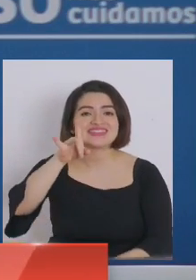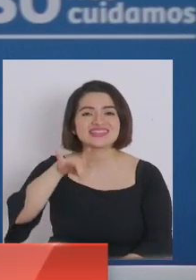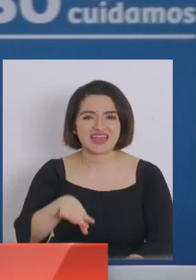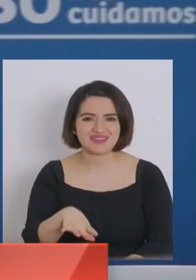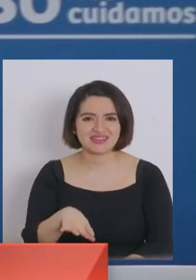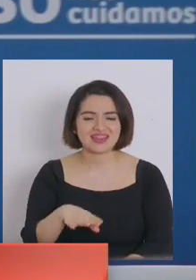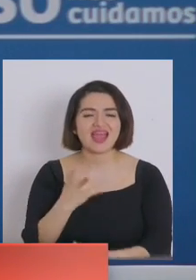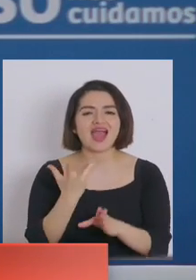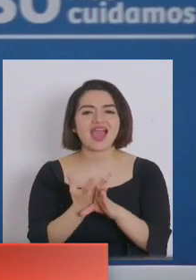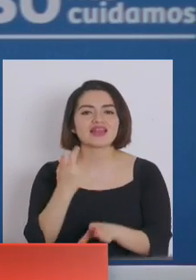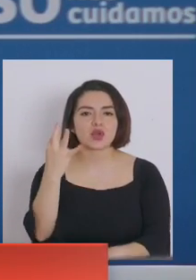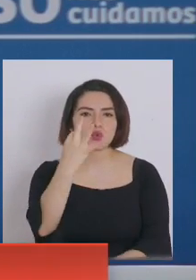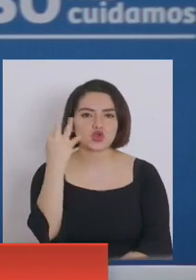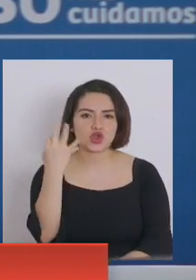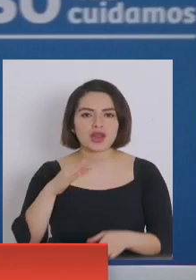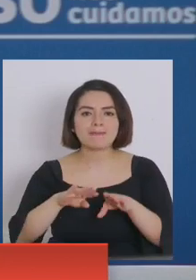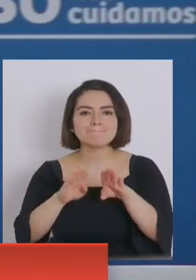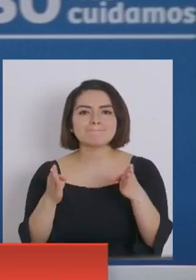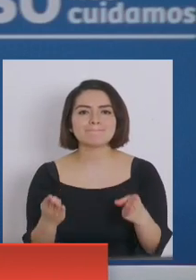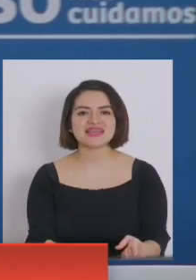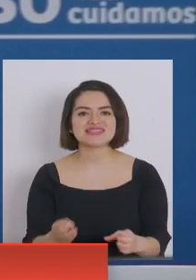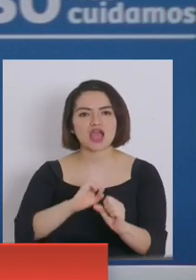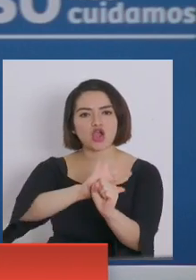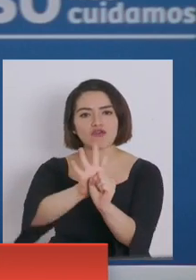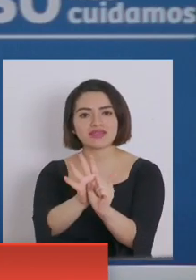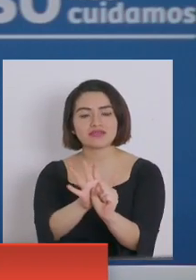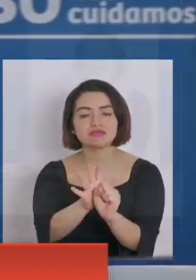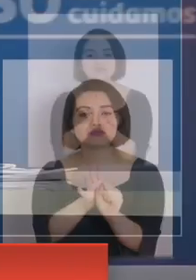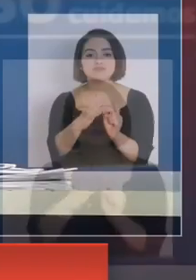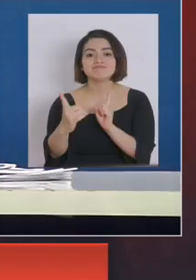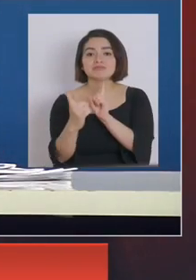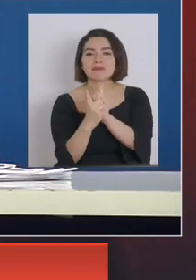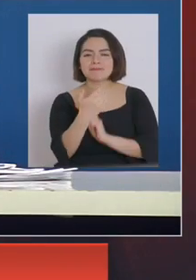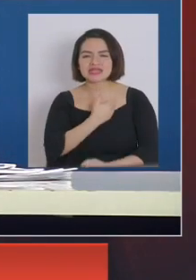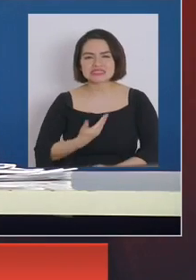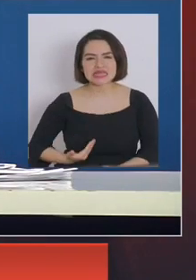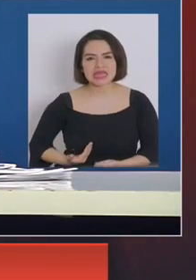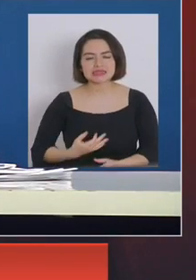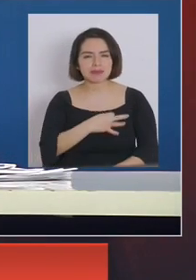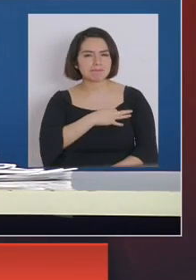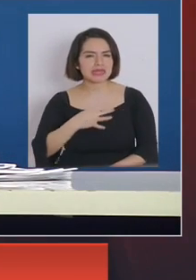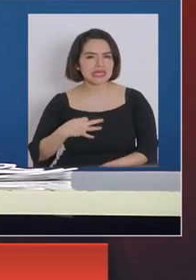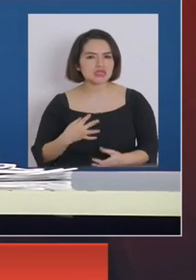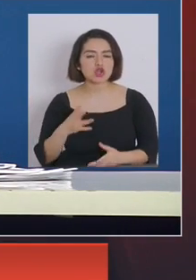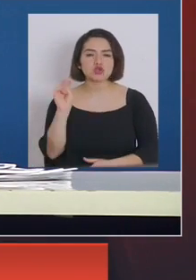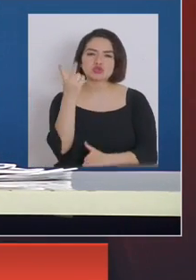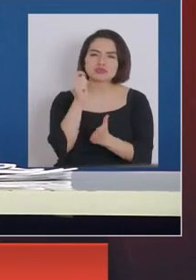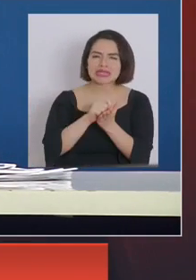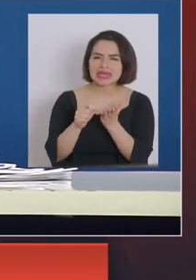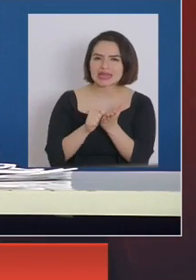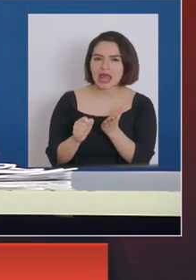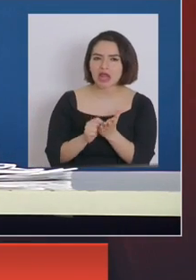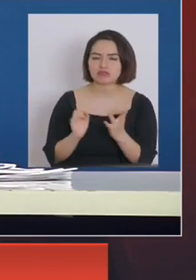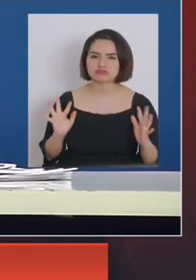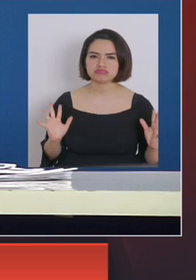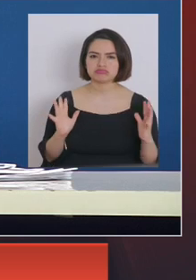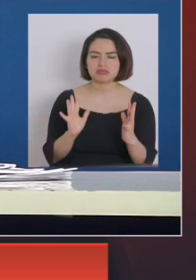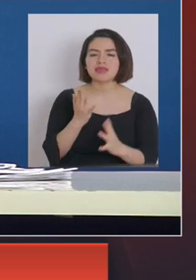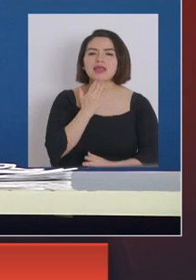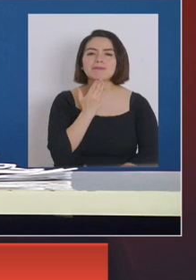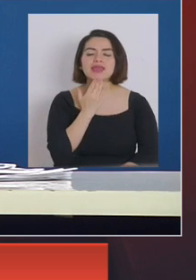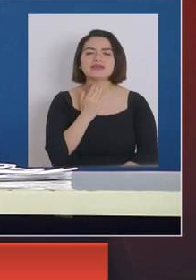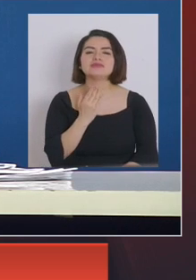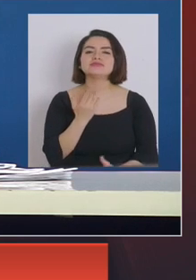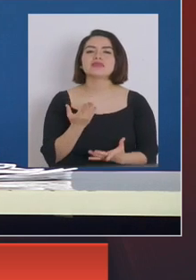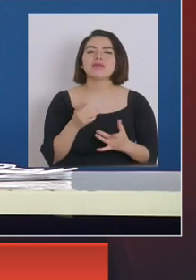tenemos reunión Mesa COVID con el presidente, con varios ministros, con mis subsecretarios y con especialistas en